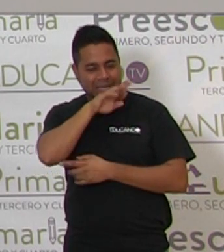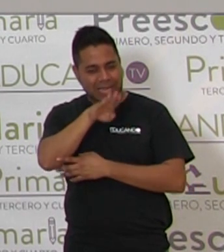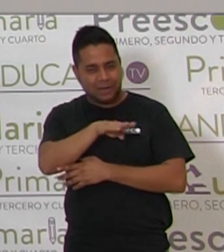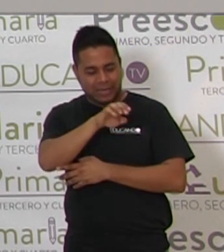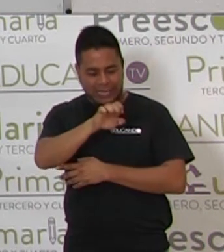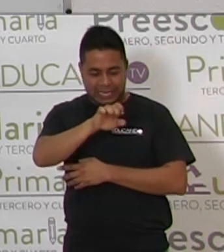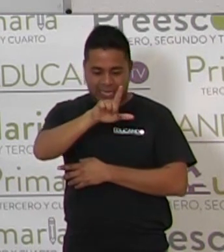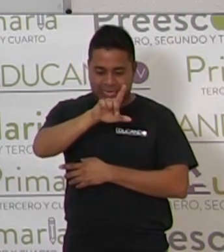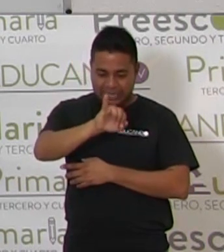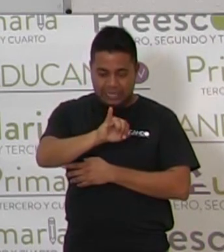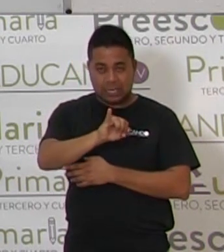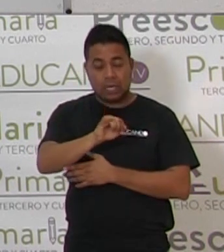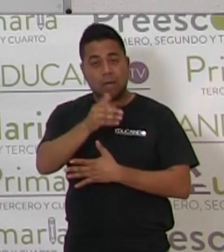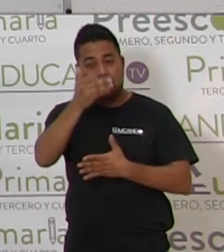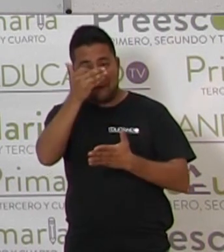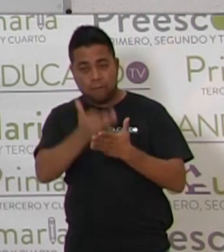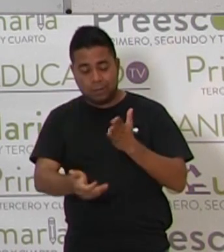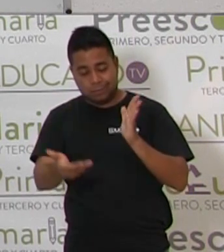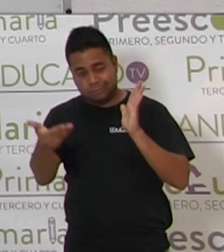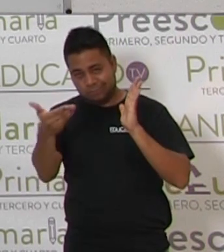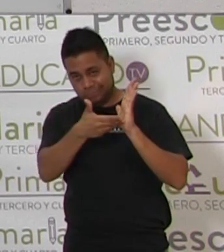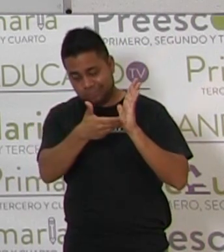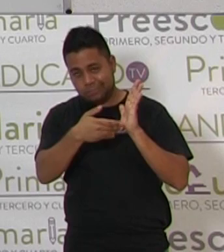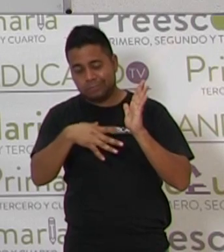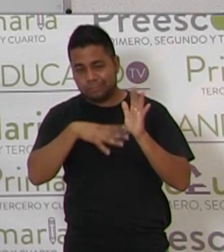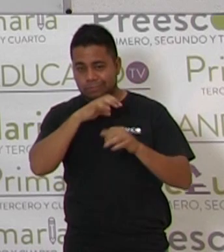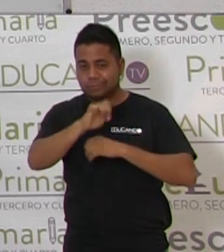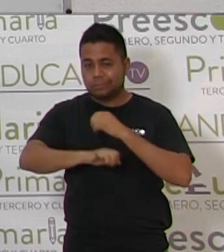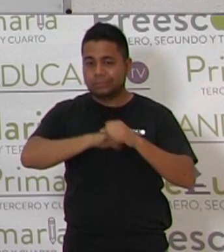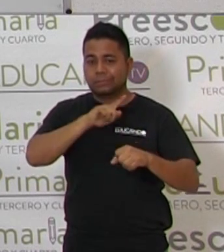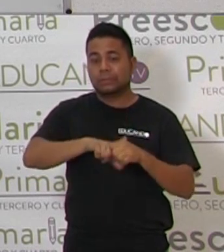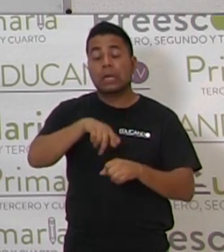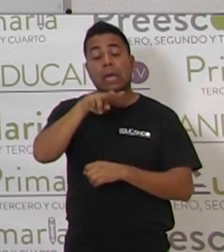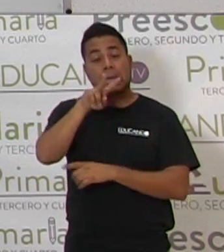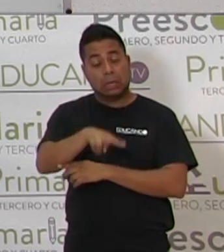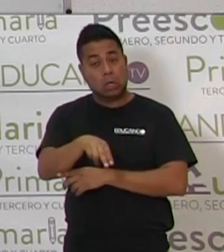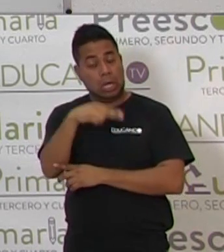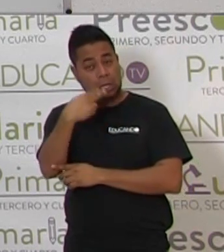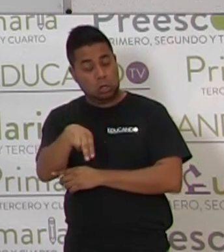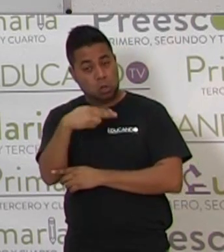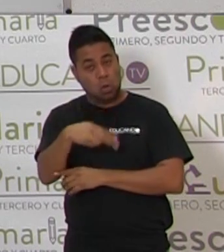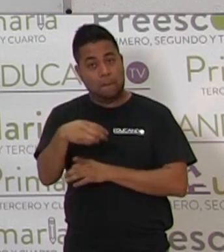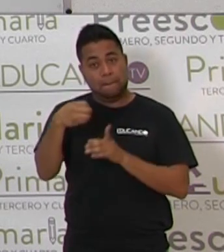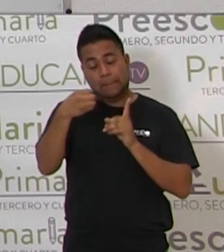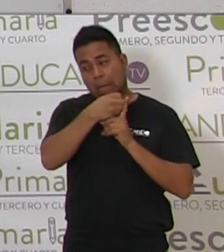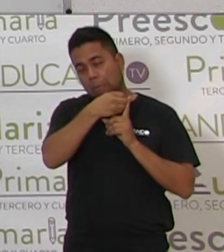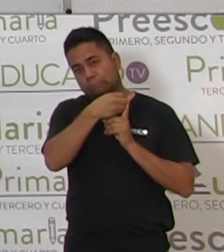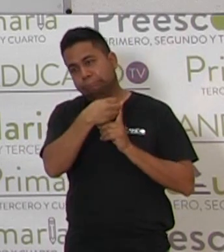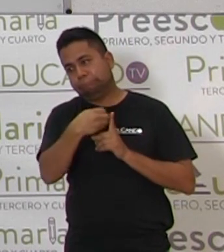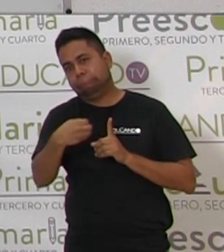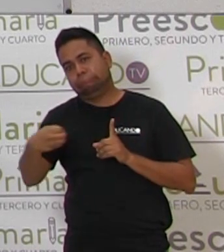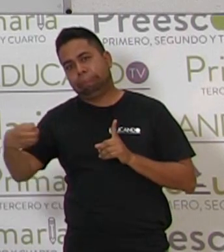nos falta este que tiene un nombre largo, largo, largo.